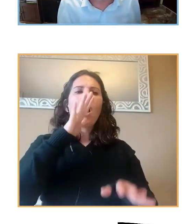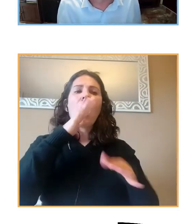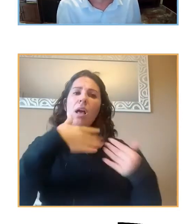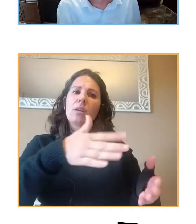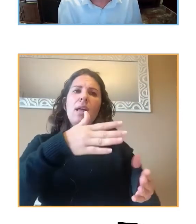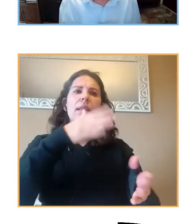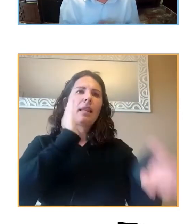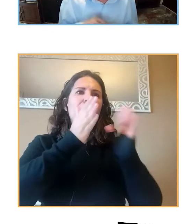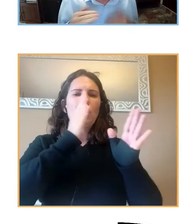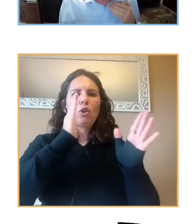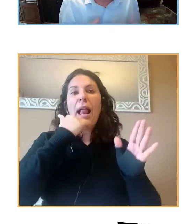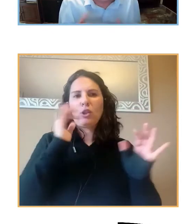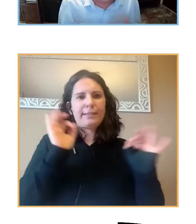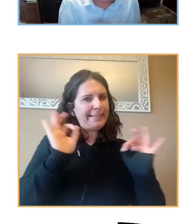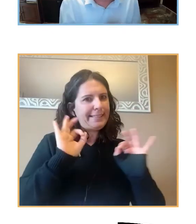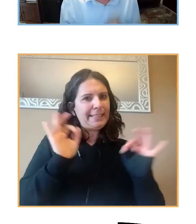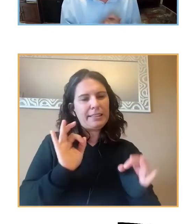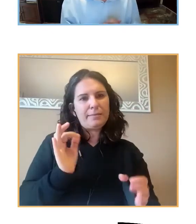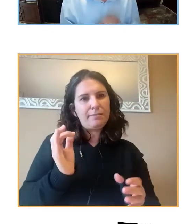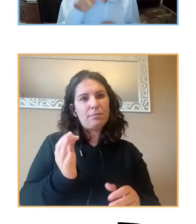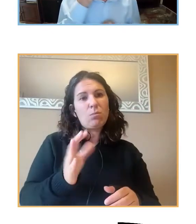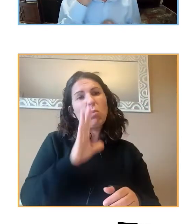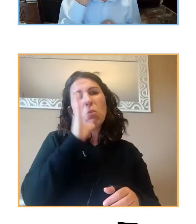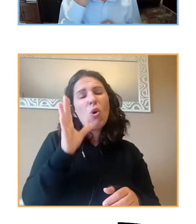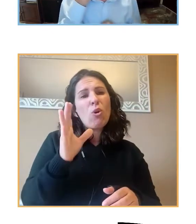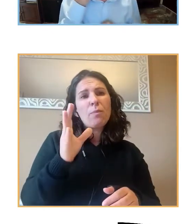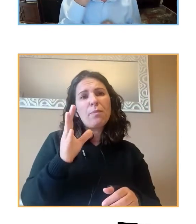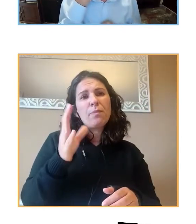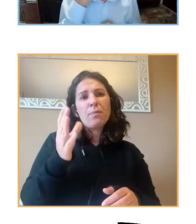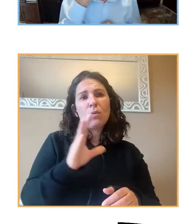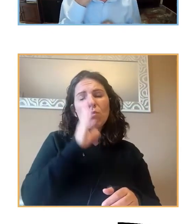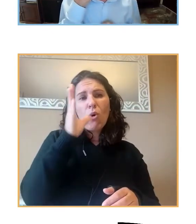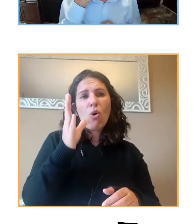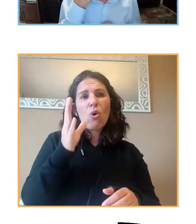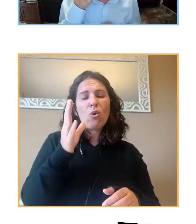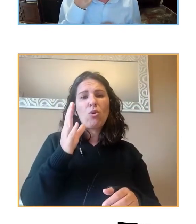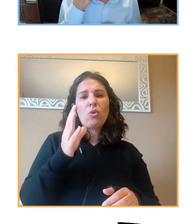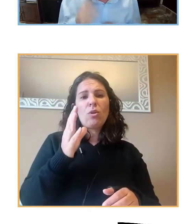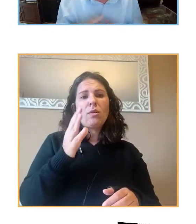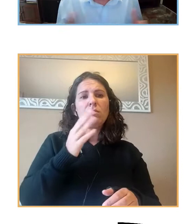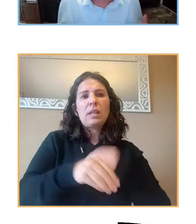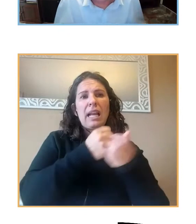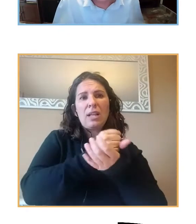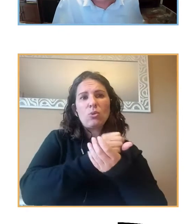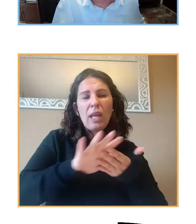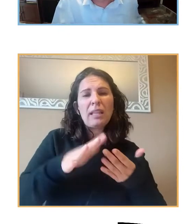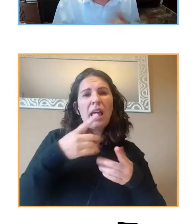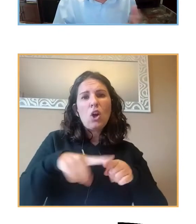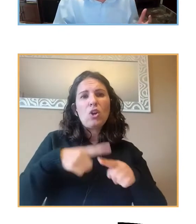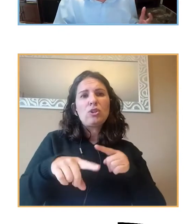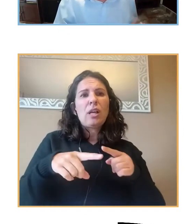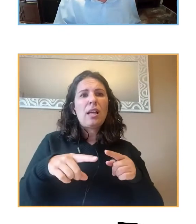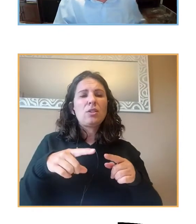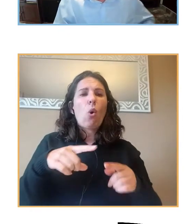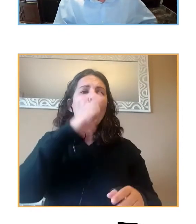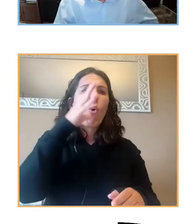ningún tratamiento. Por las dificultades de llegar a realizarlo de forma gratuita y a veces por desencanto o